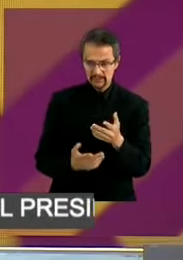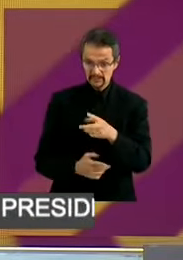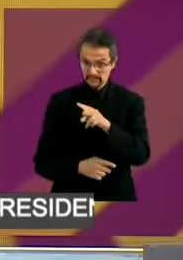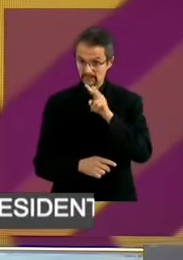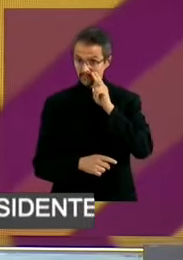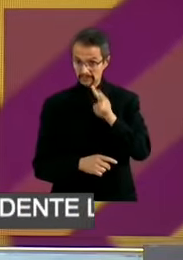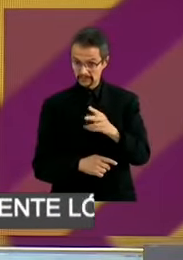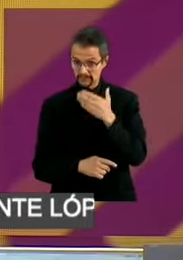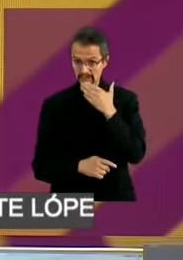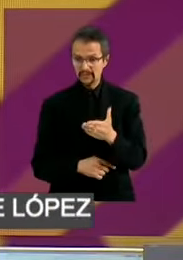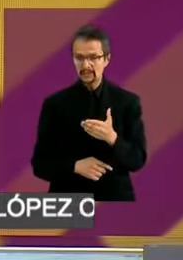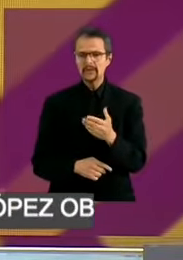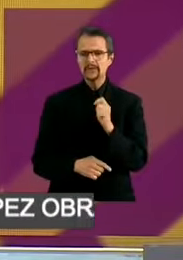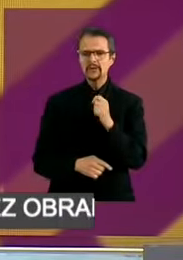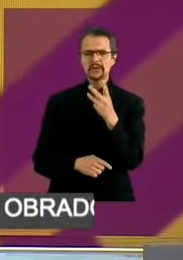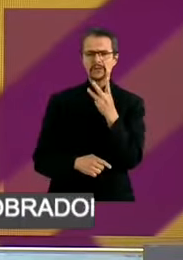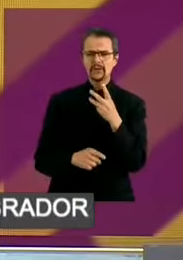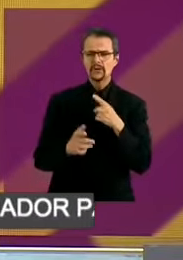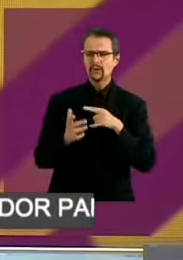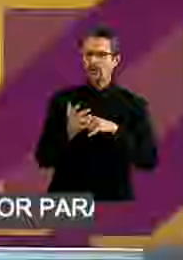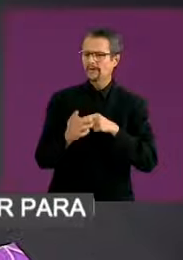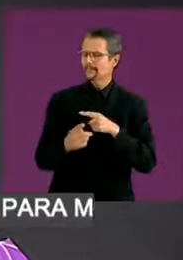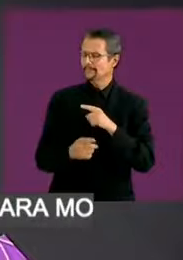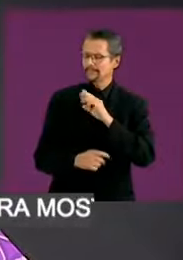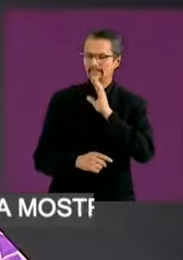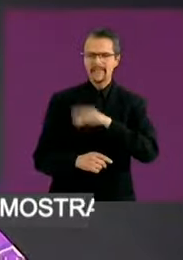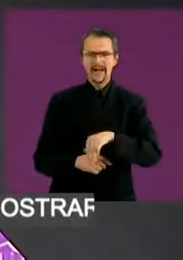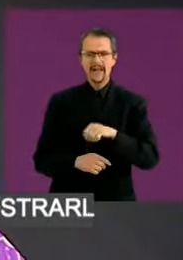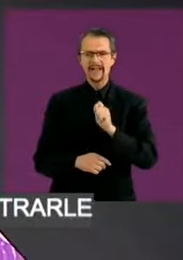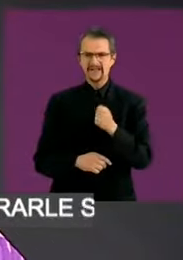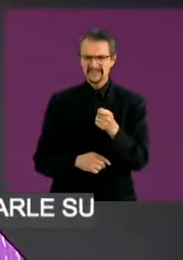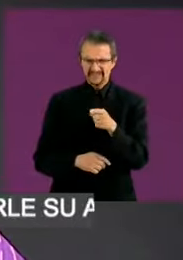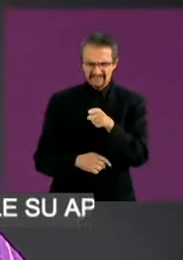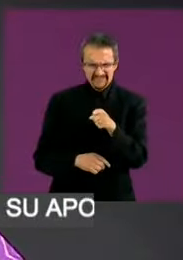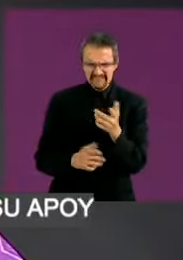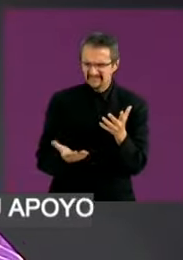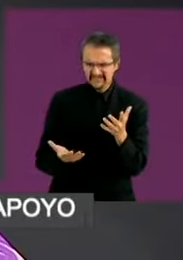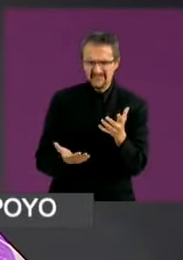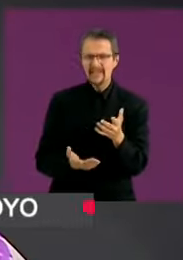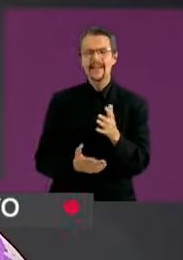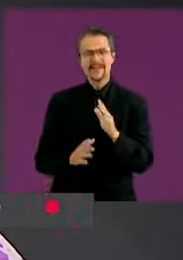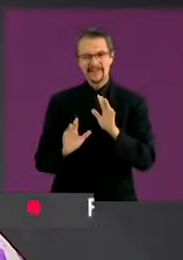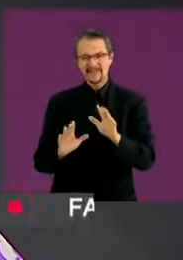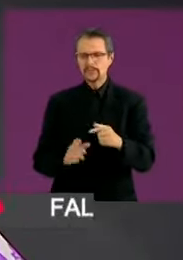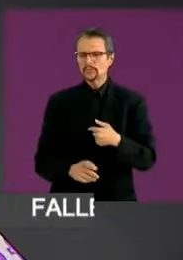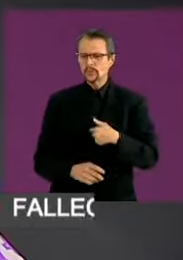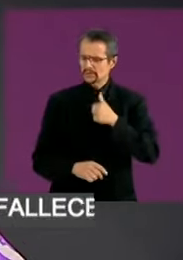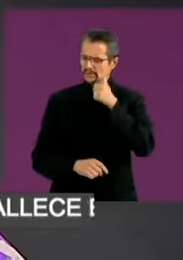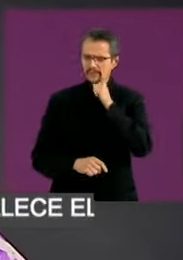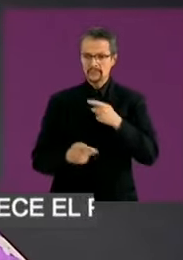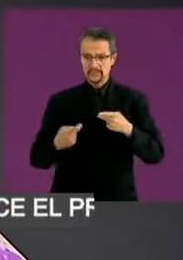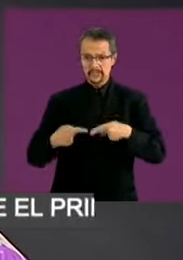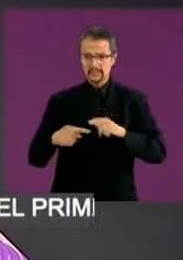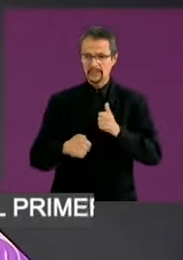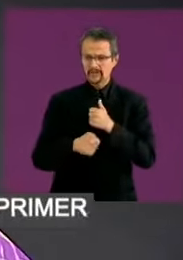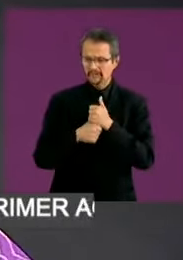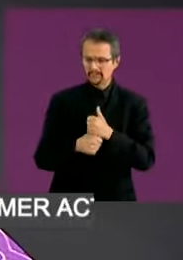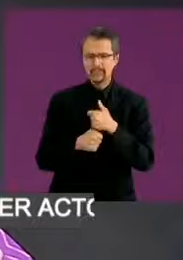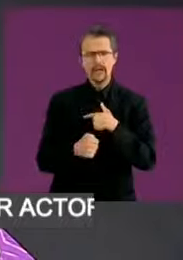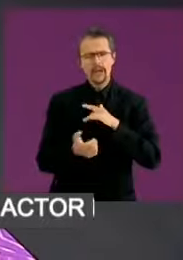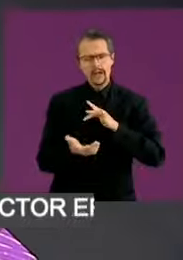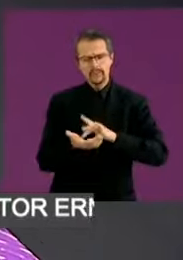el caso de los tres. Aquí lo tenemos en orden. Siempre he estado del lado de las víctimas y de la justicia durante toda mi vida. El caso